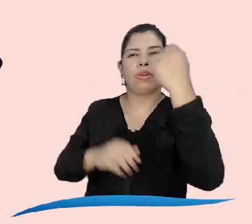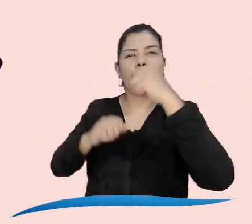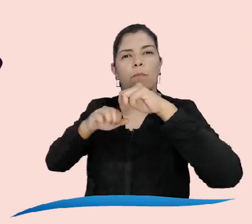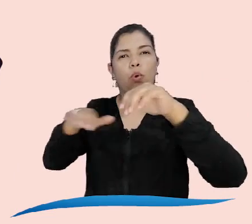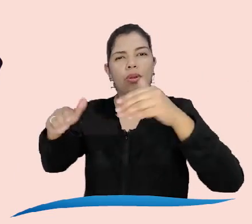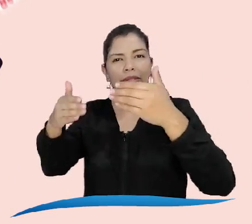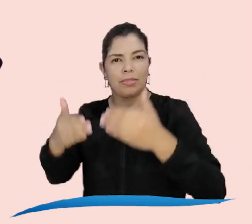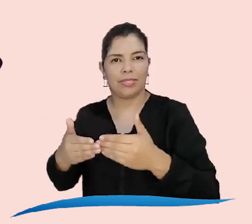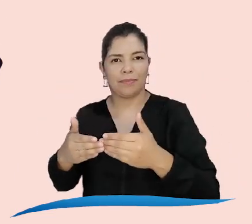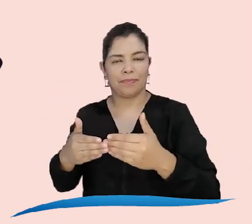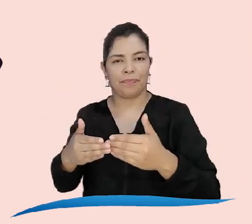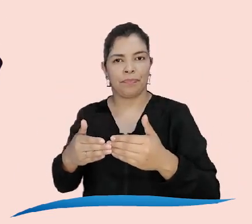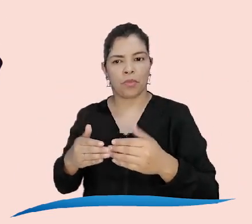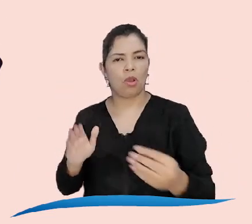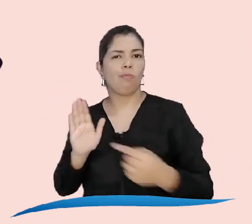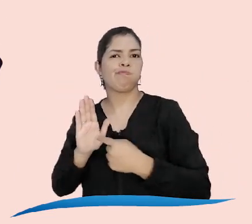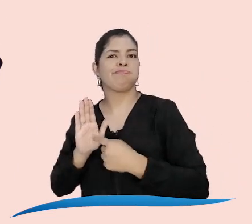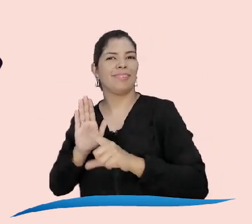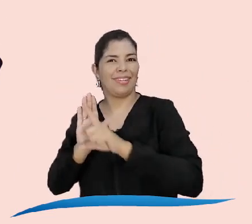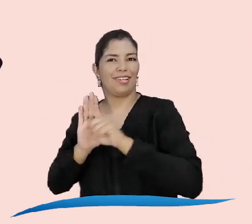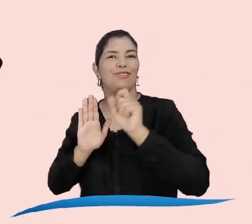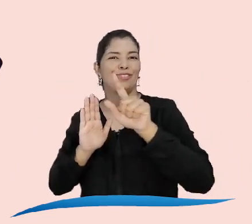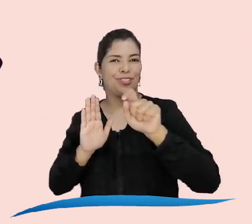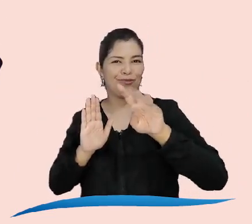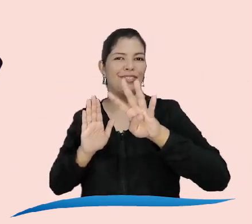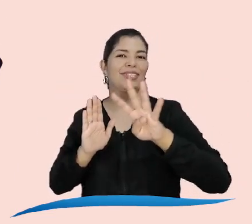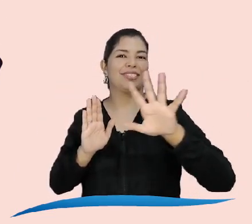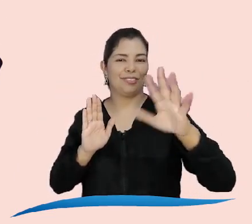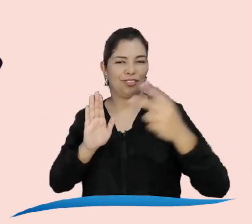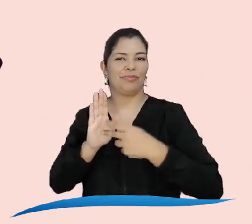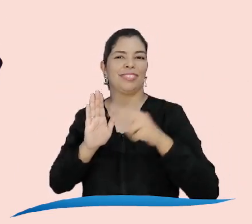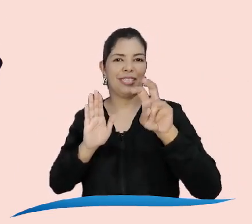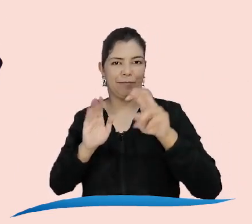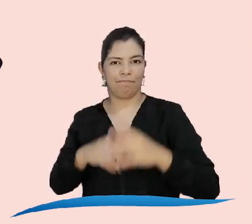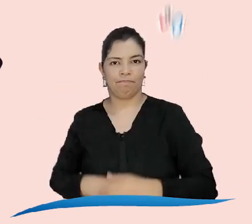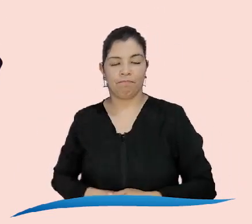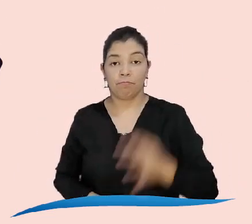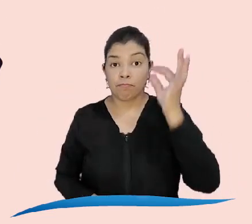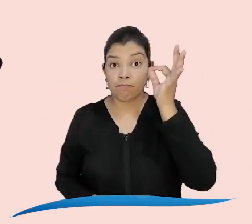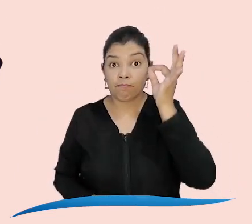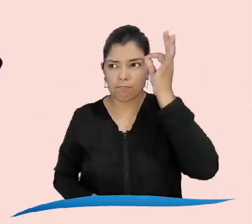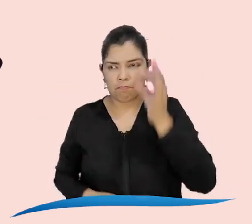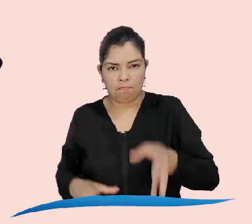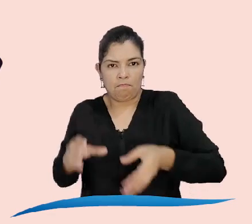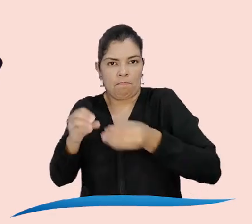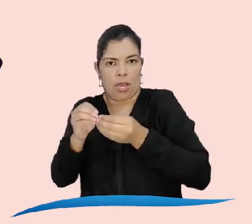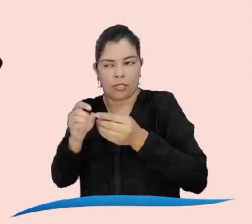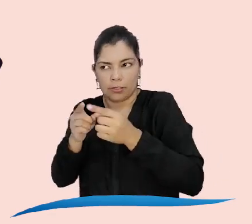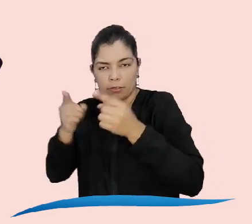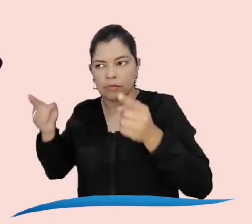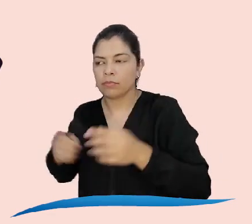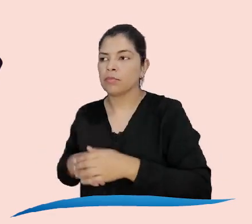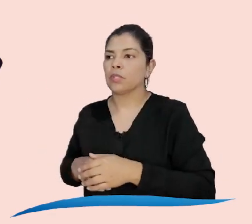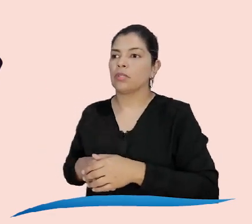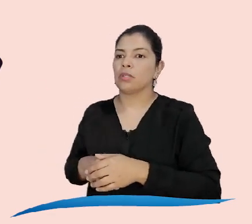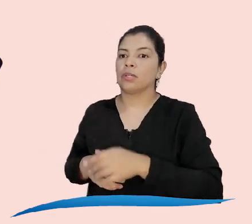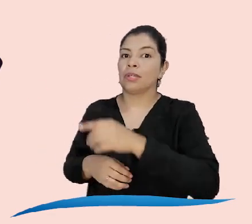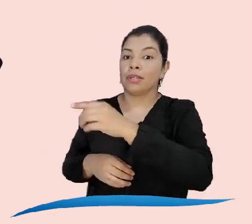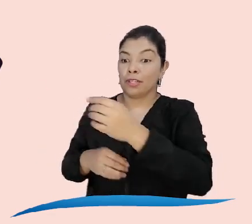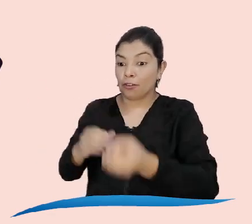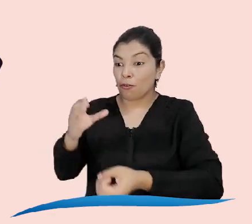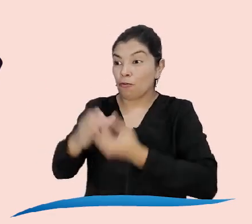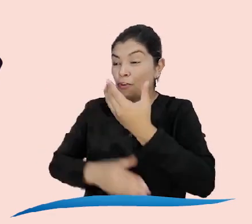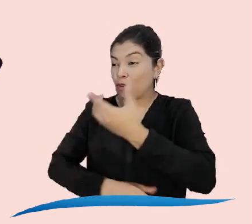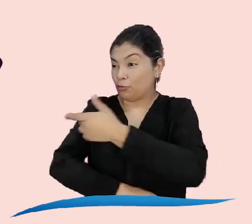esto de acuerdo con la Ley 1145 del 2007. También le mencionó que el proyecto Sport Power II ayuda a